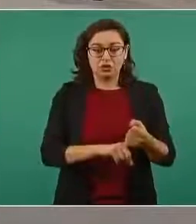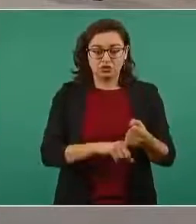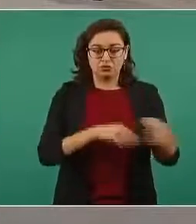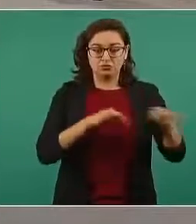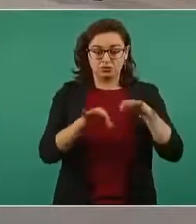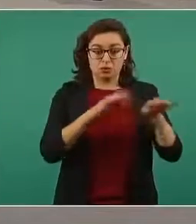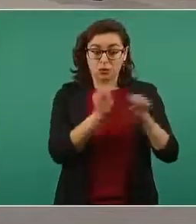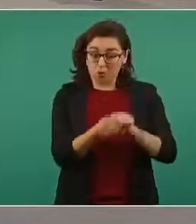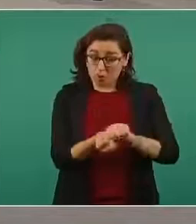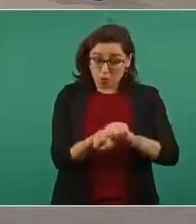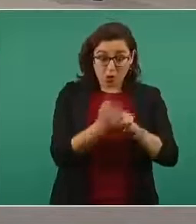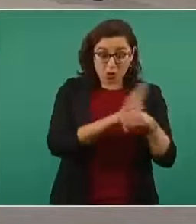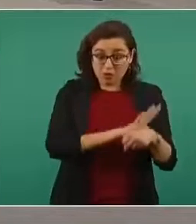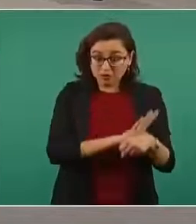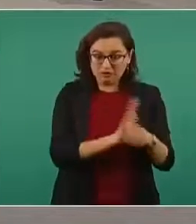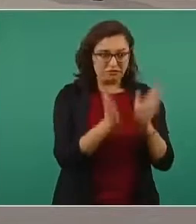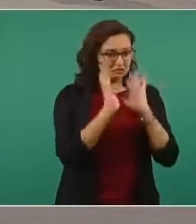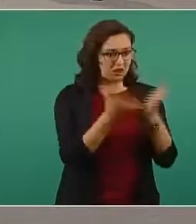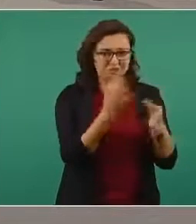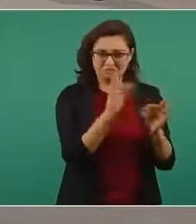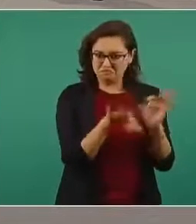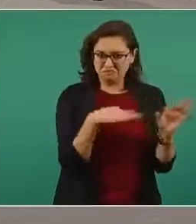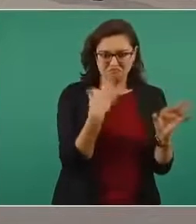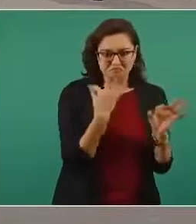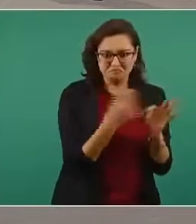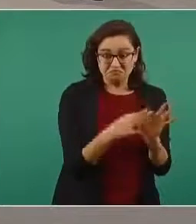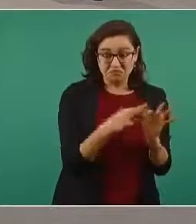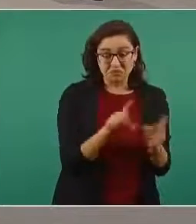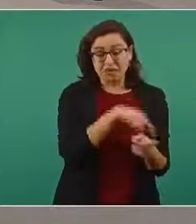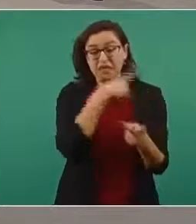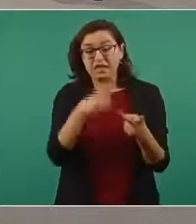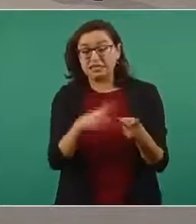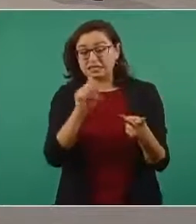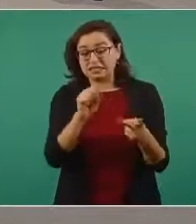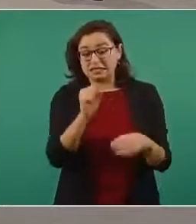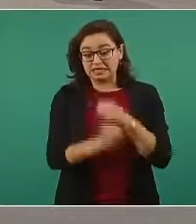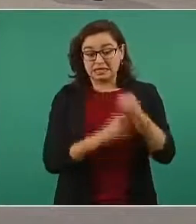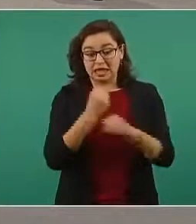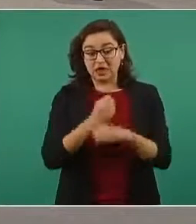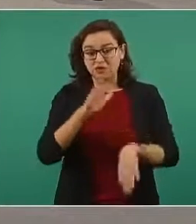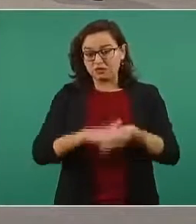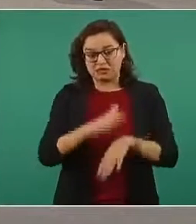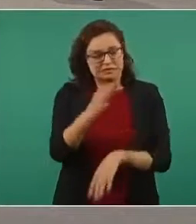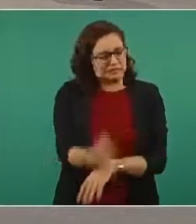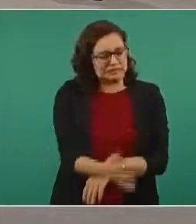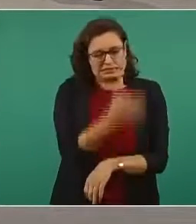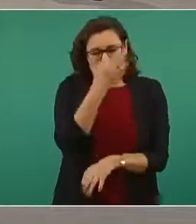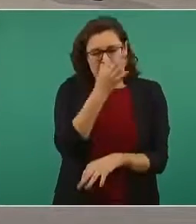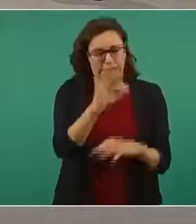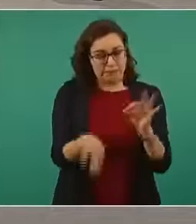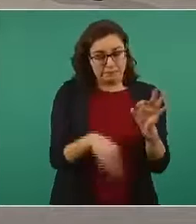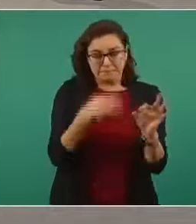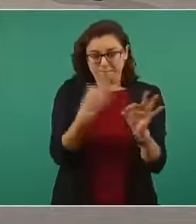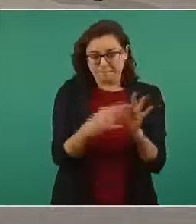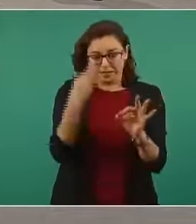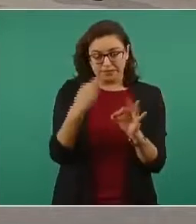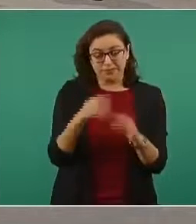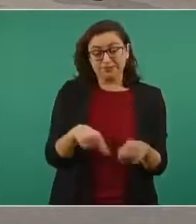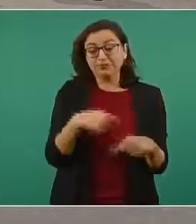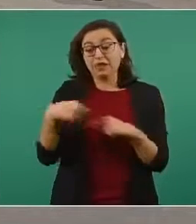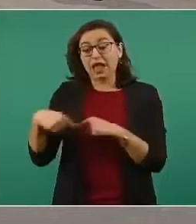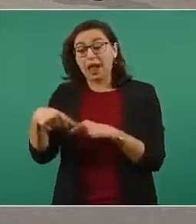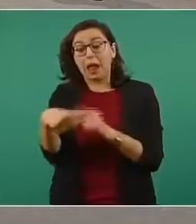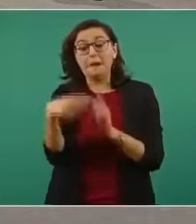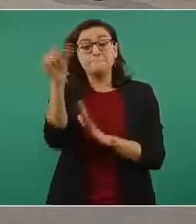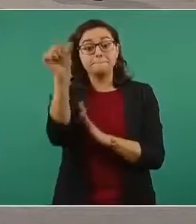prácticamente terminamos con adultos mayores de 60 años. Vamos a terminar en este